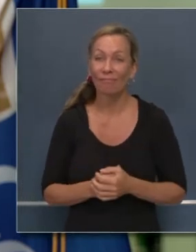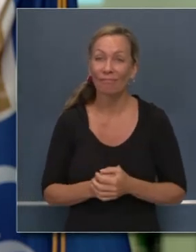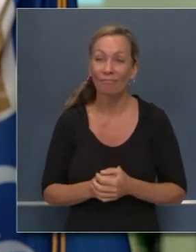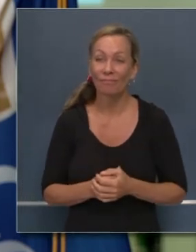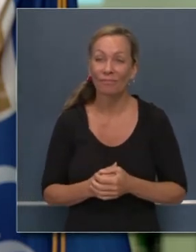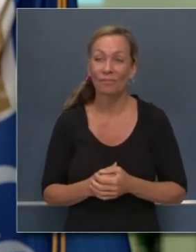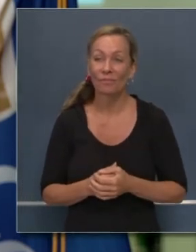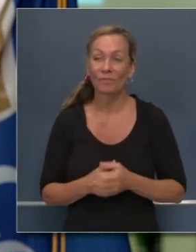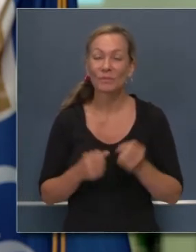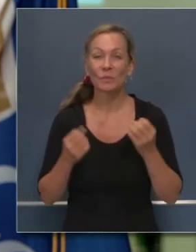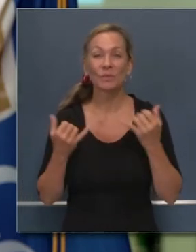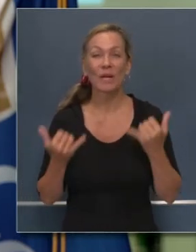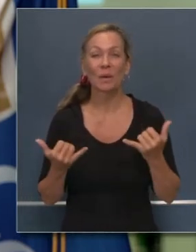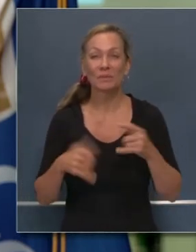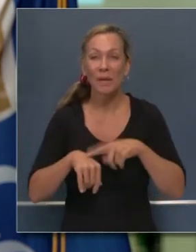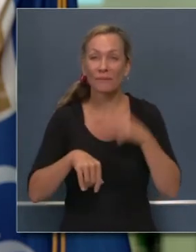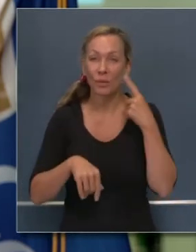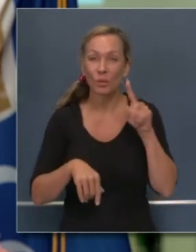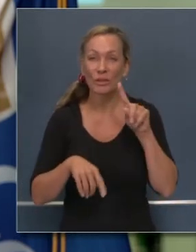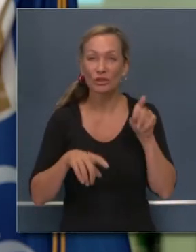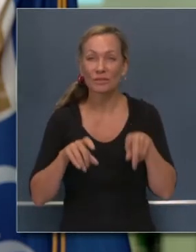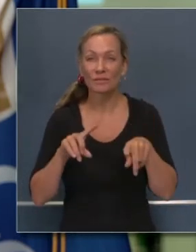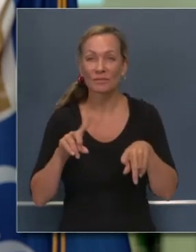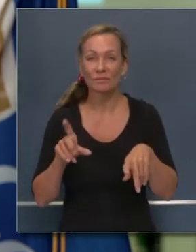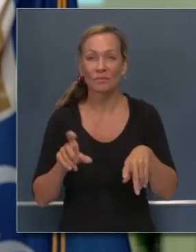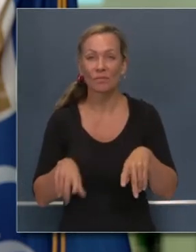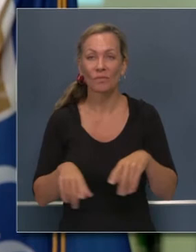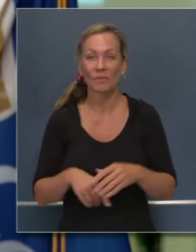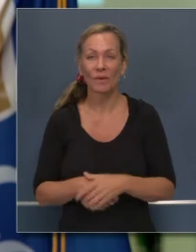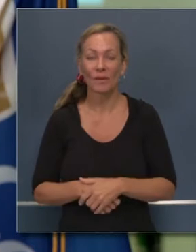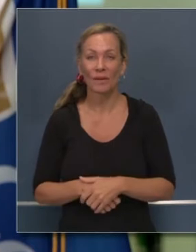eso pues tomaré las preguntas que tengan. Muchas gracias.